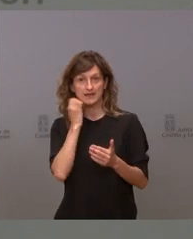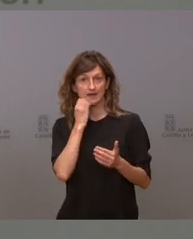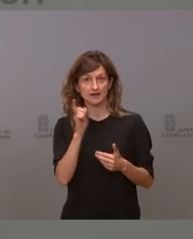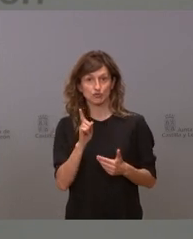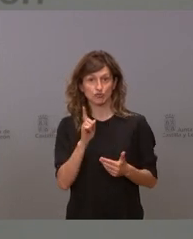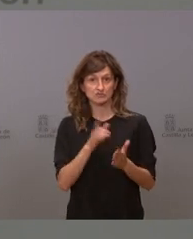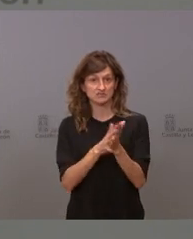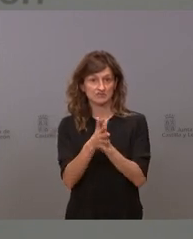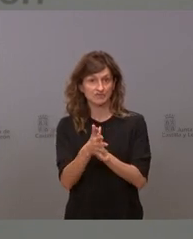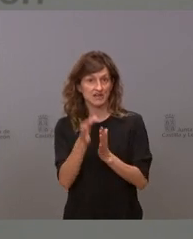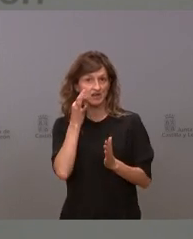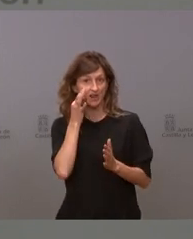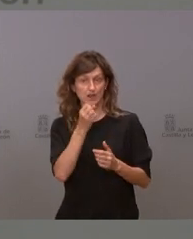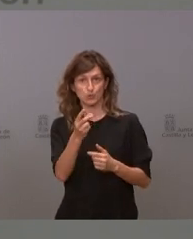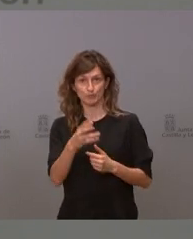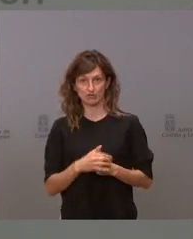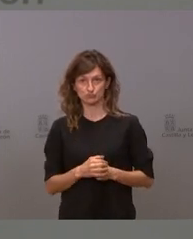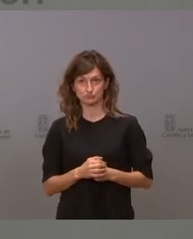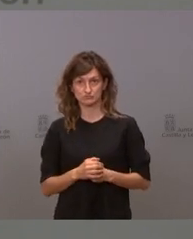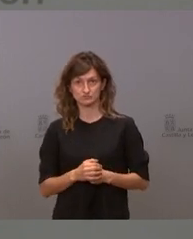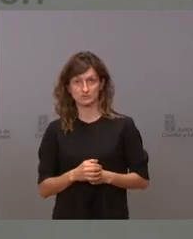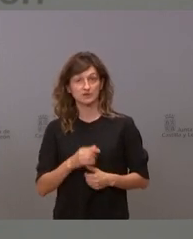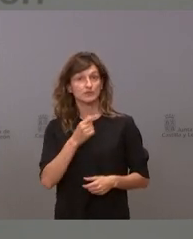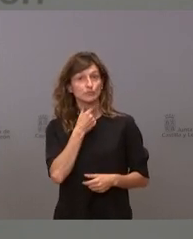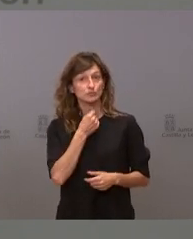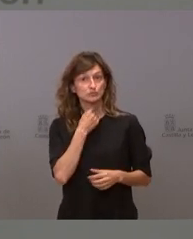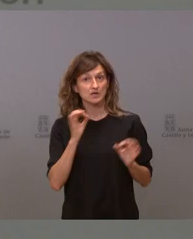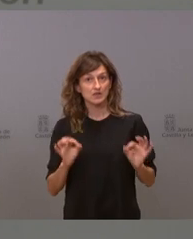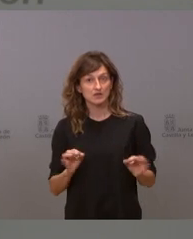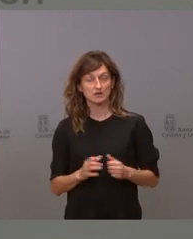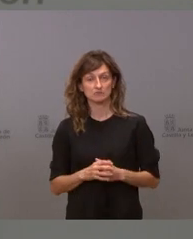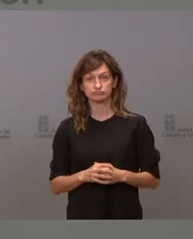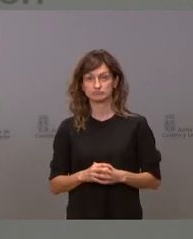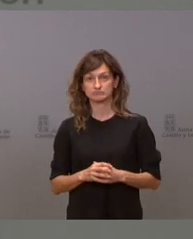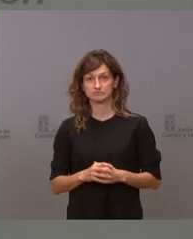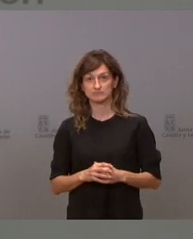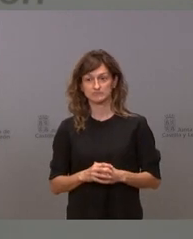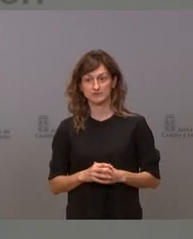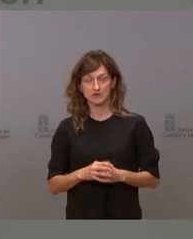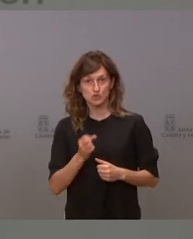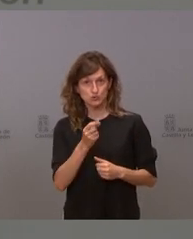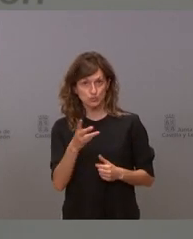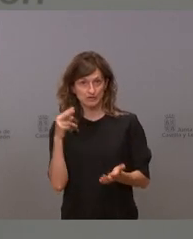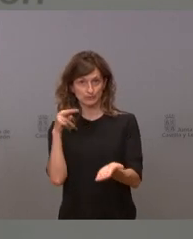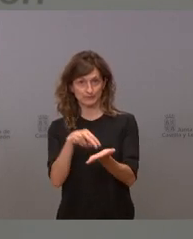son números y a me gustaría que nos atuviésemos a los números